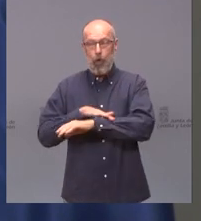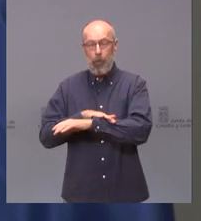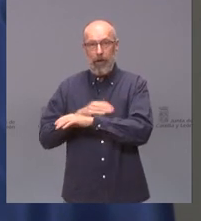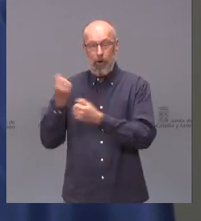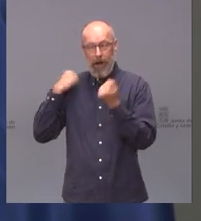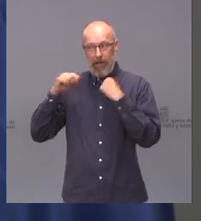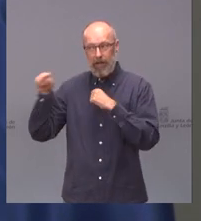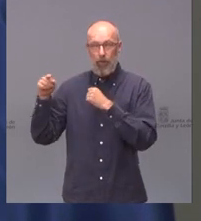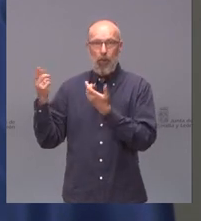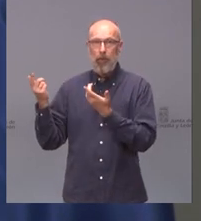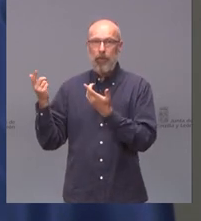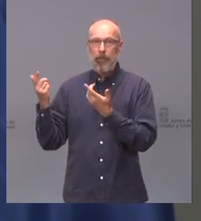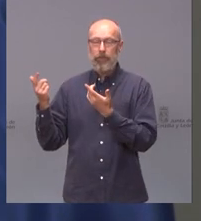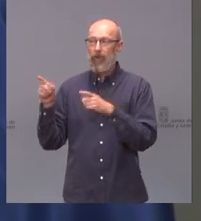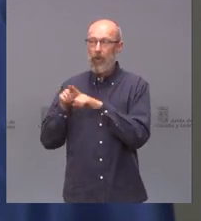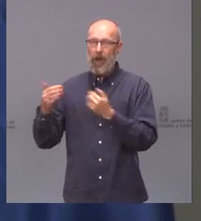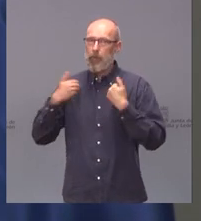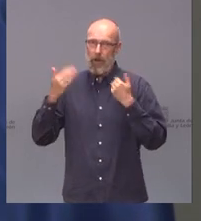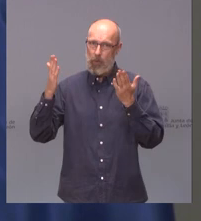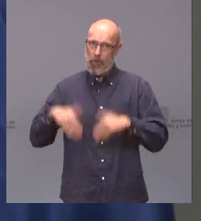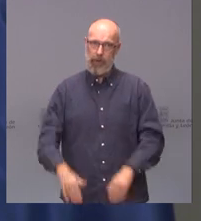este respecto es la actitud de un irresponsable.